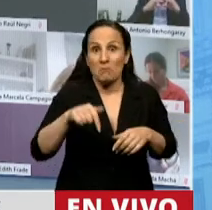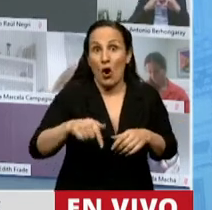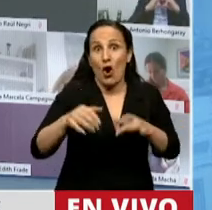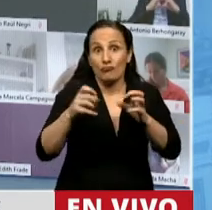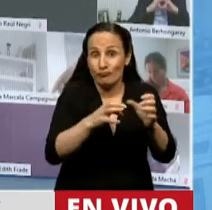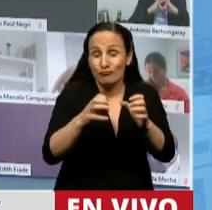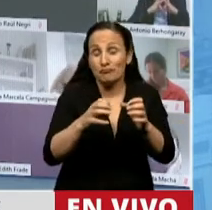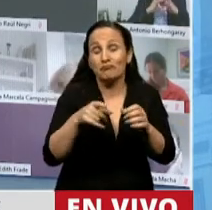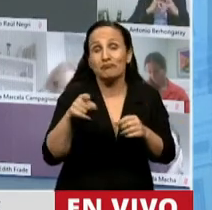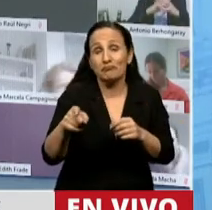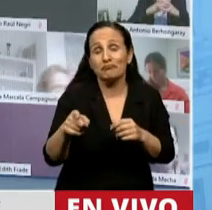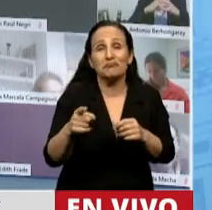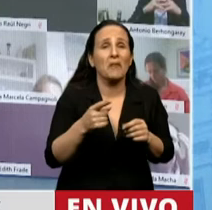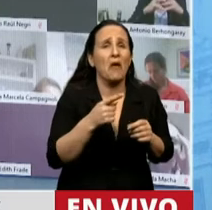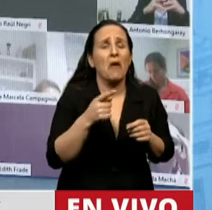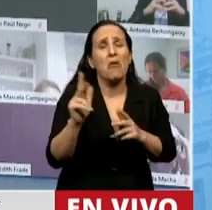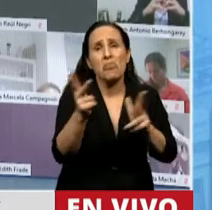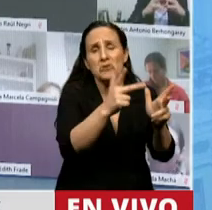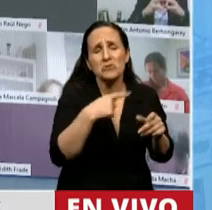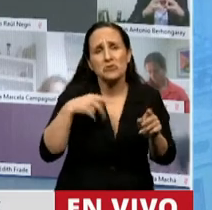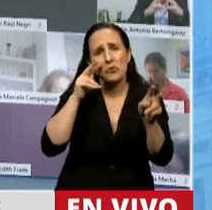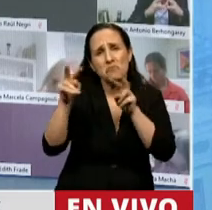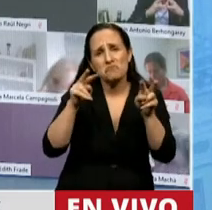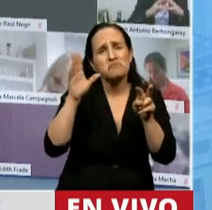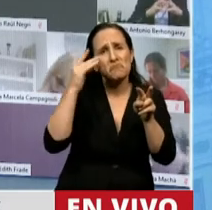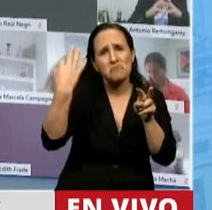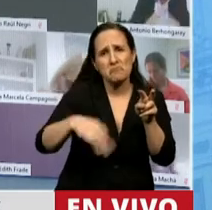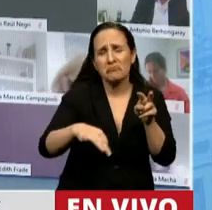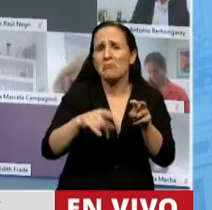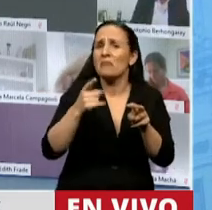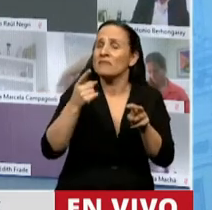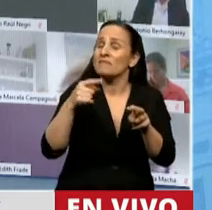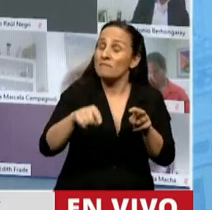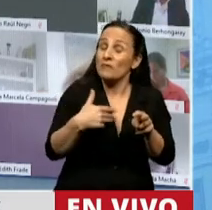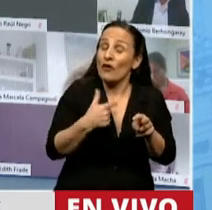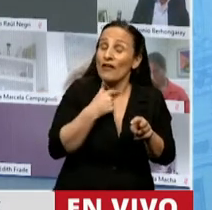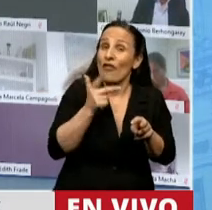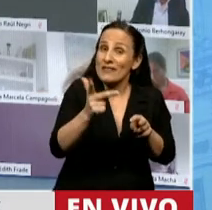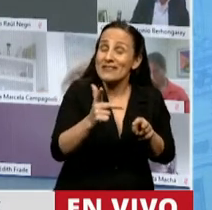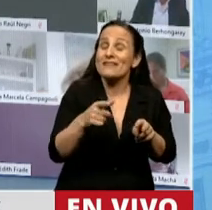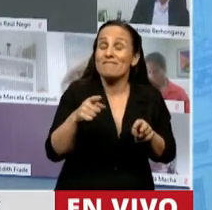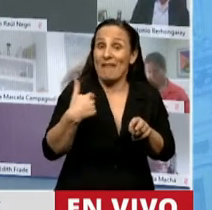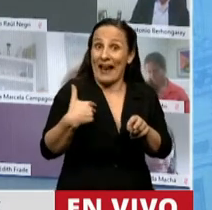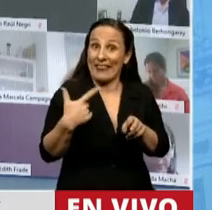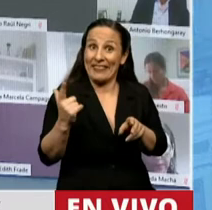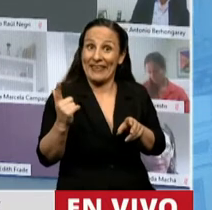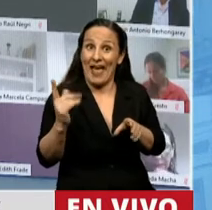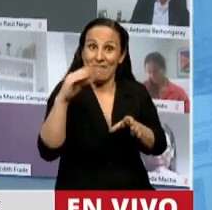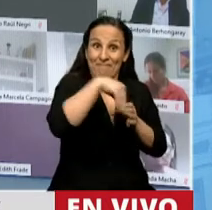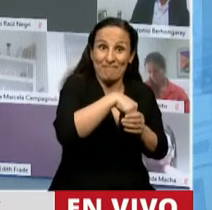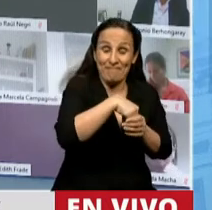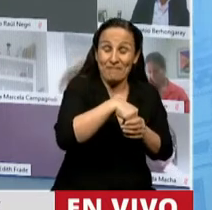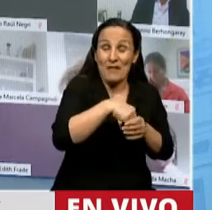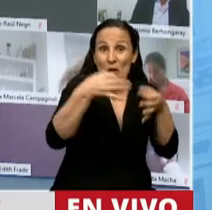esta sesión, no puedo más que señalar que esta ratificación encuentra a Argentina bajo un